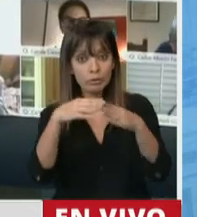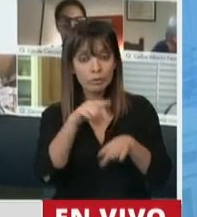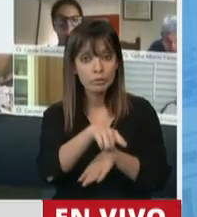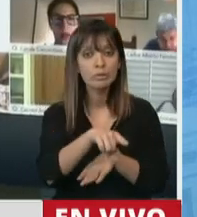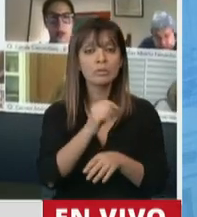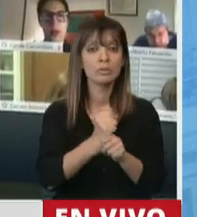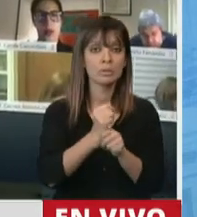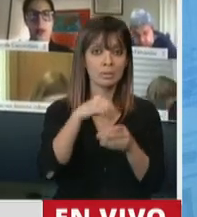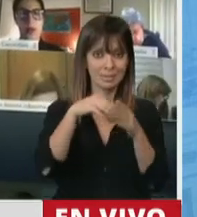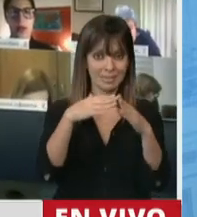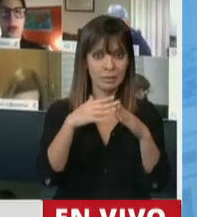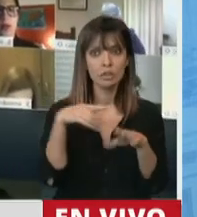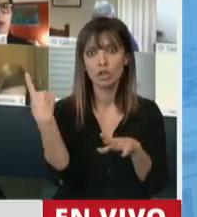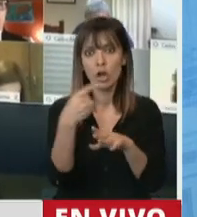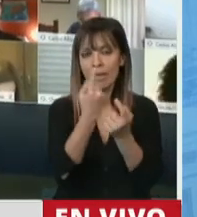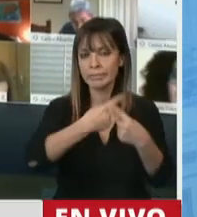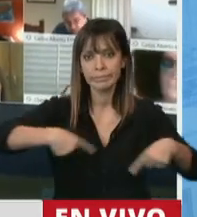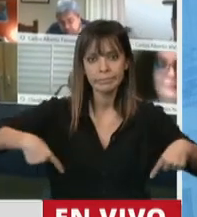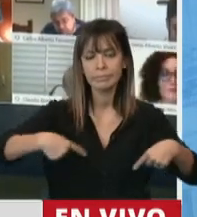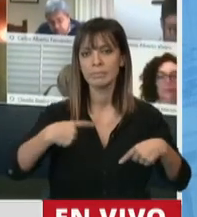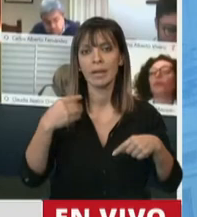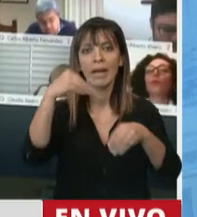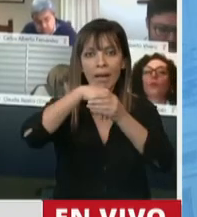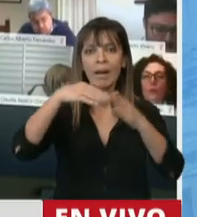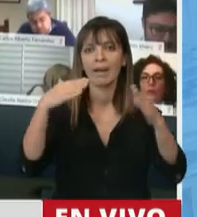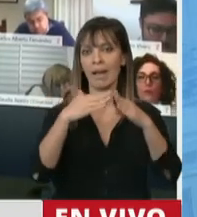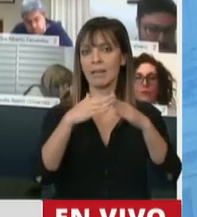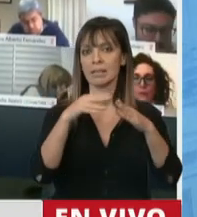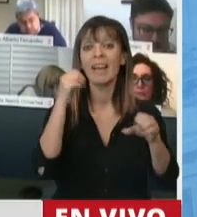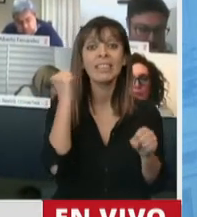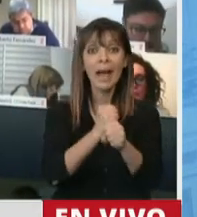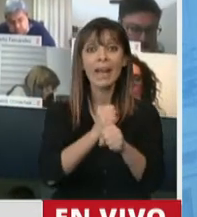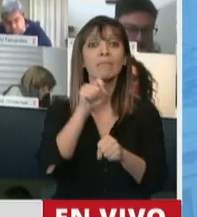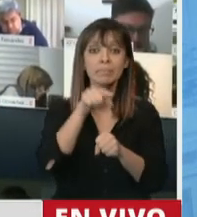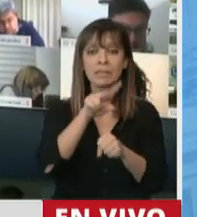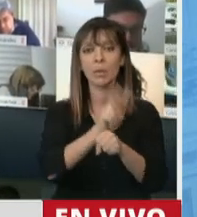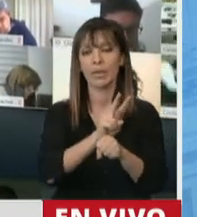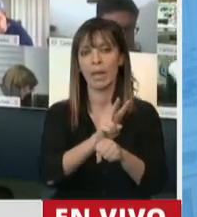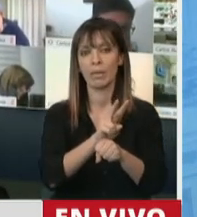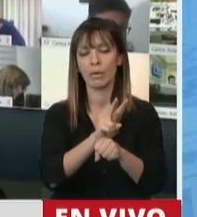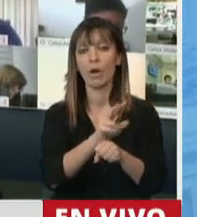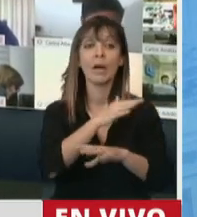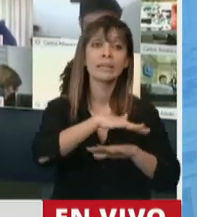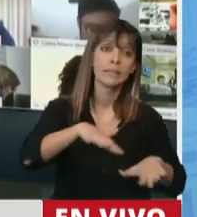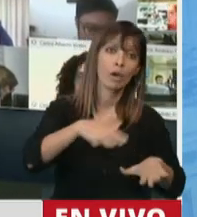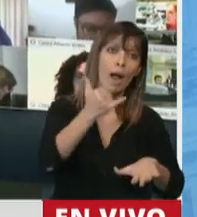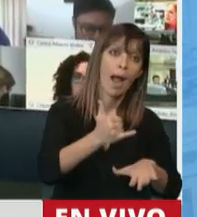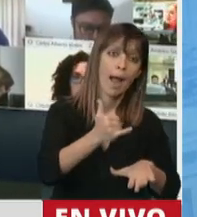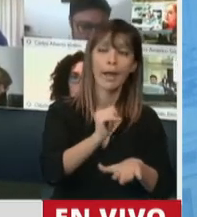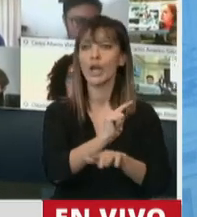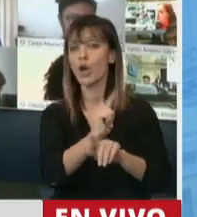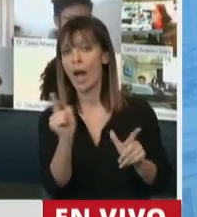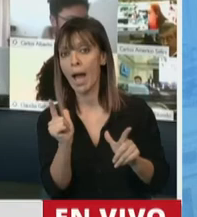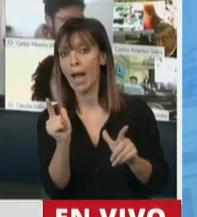en que todas las tareas que se realizan en el hogar son tareas de cuidado. Haya niñas o no, haya